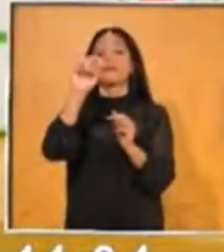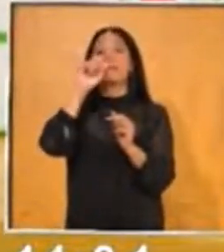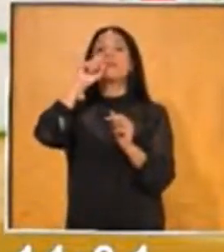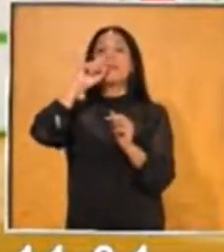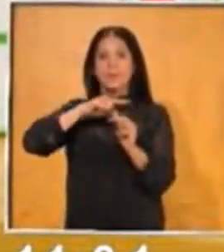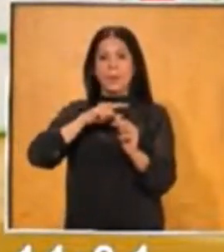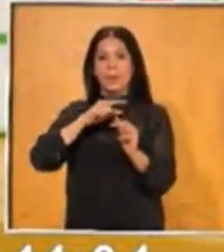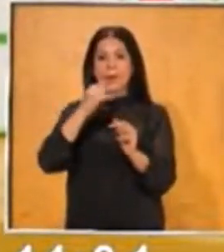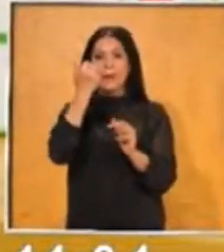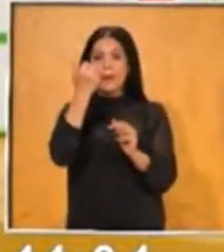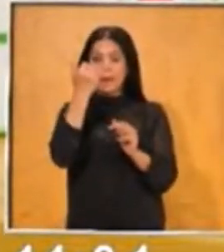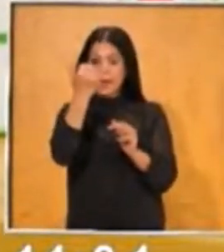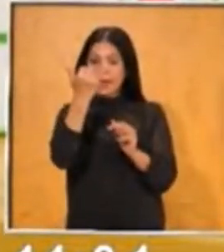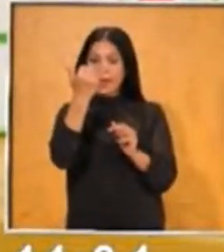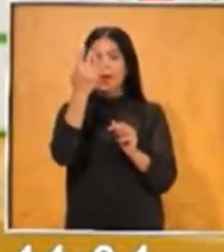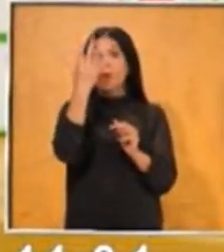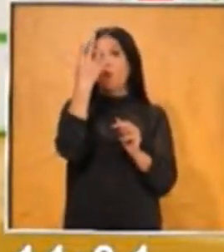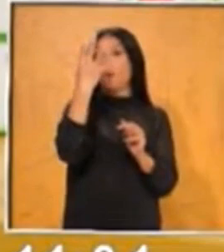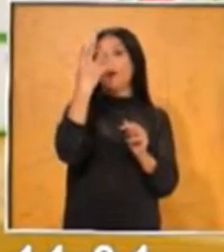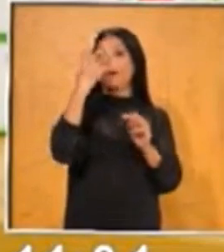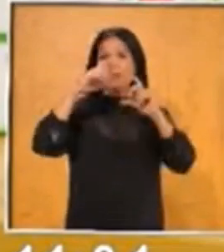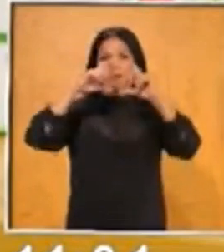de 10 por 10. Entonces,